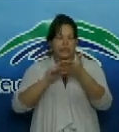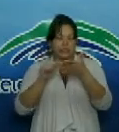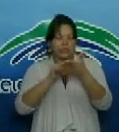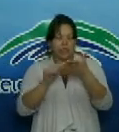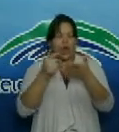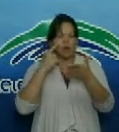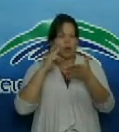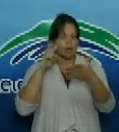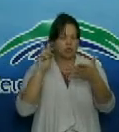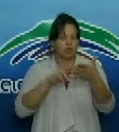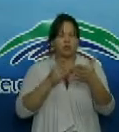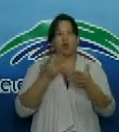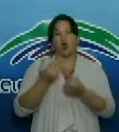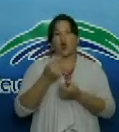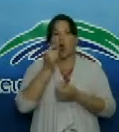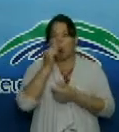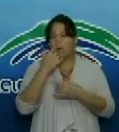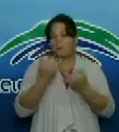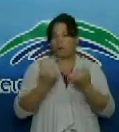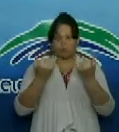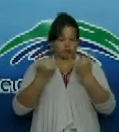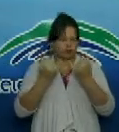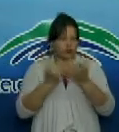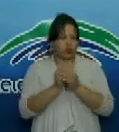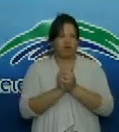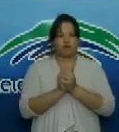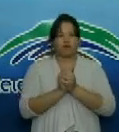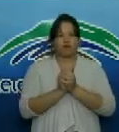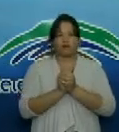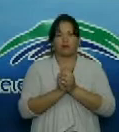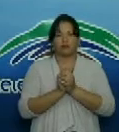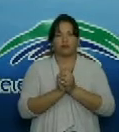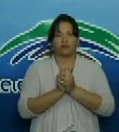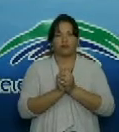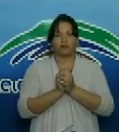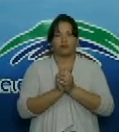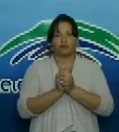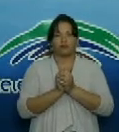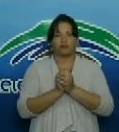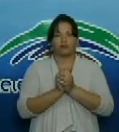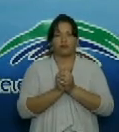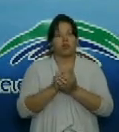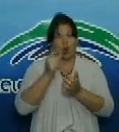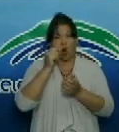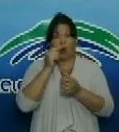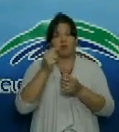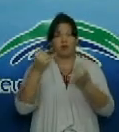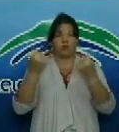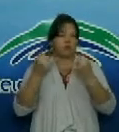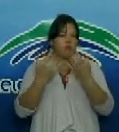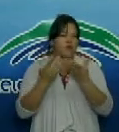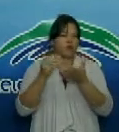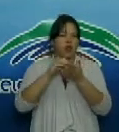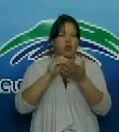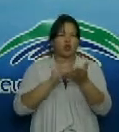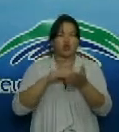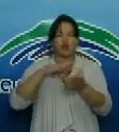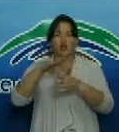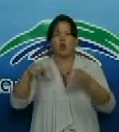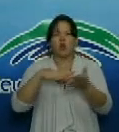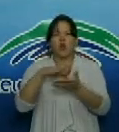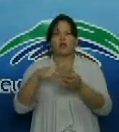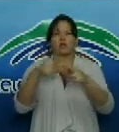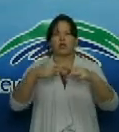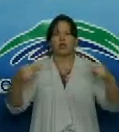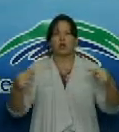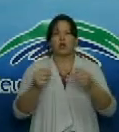el contacto con el colega Flavio Gutiérrez Delgado se encuentra en estos momentos en el restaurante El Polinesio acá en